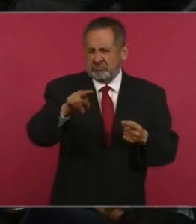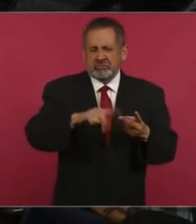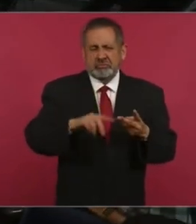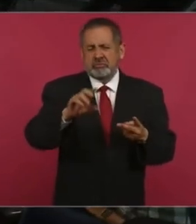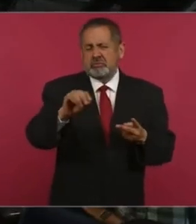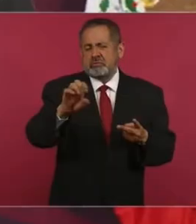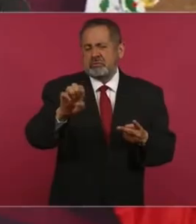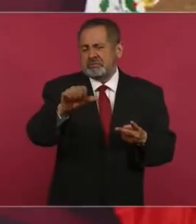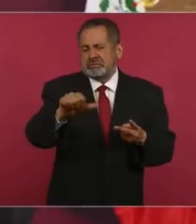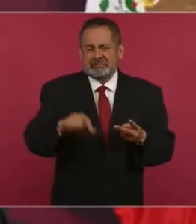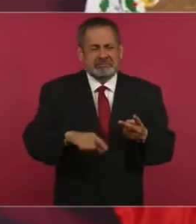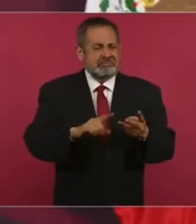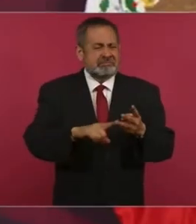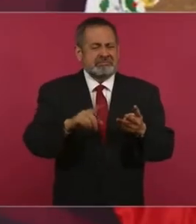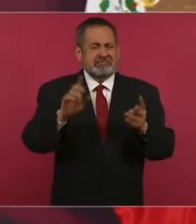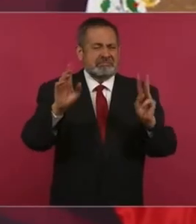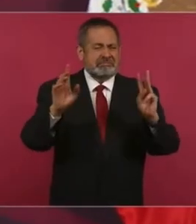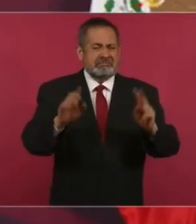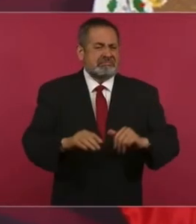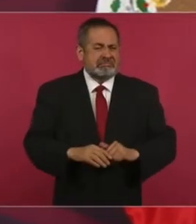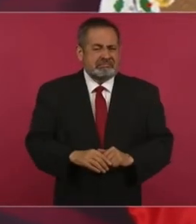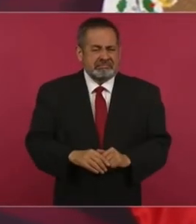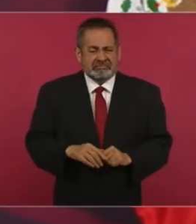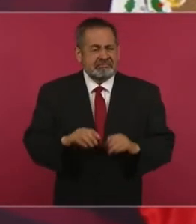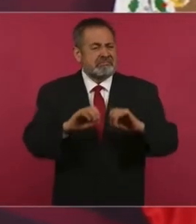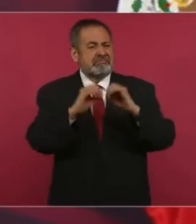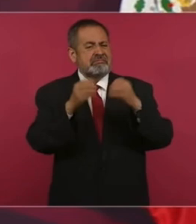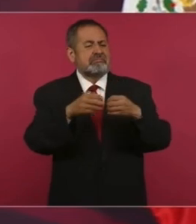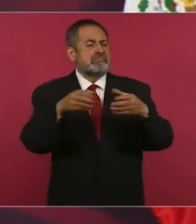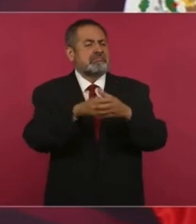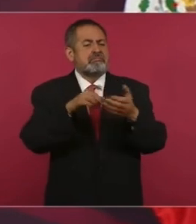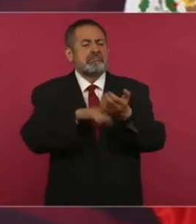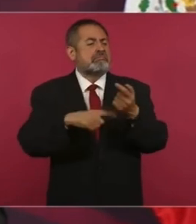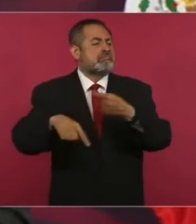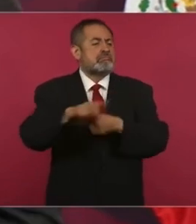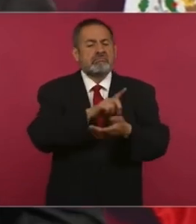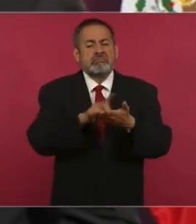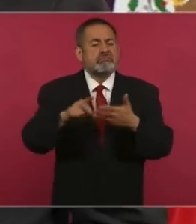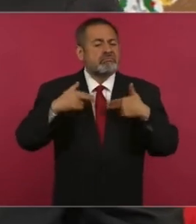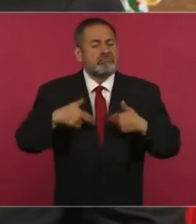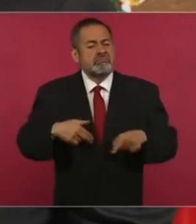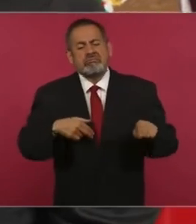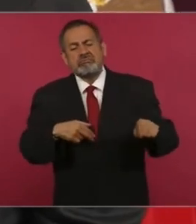y las organizaciones de derechos humanos